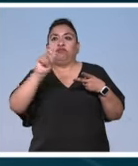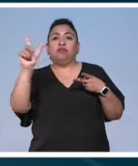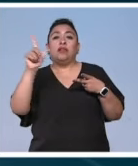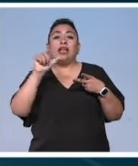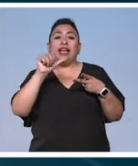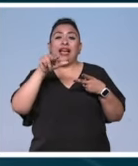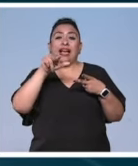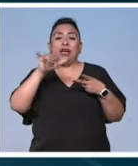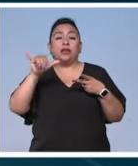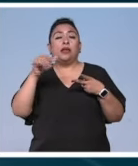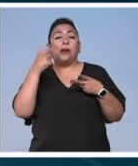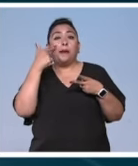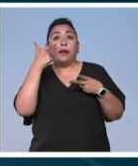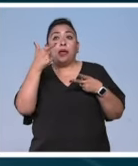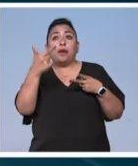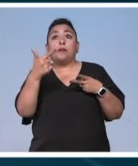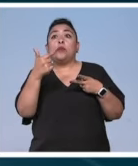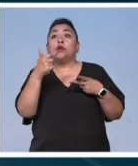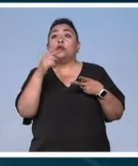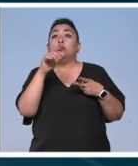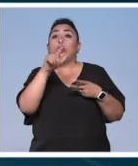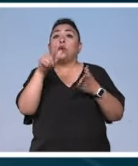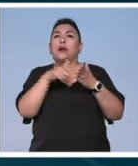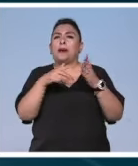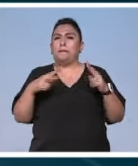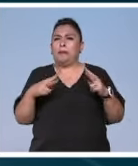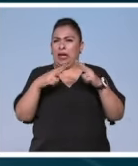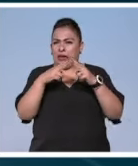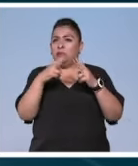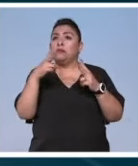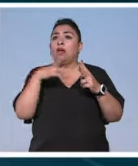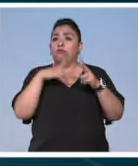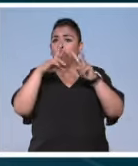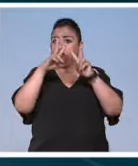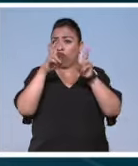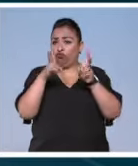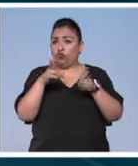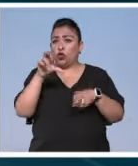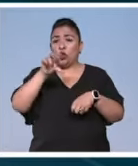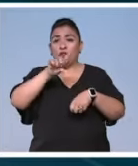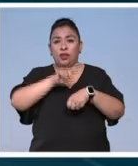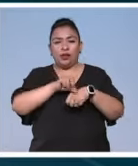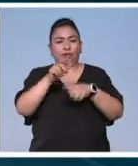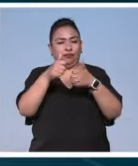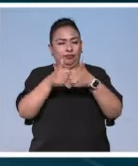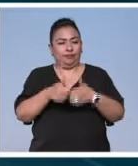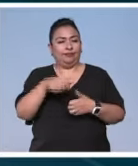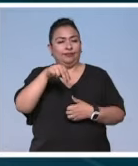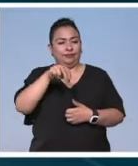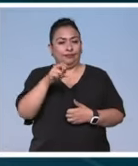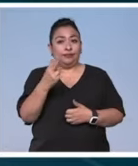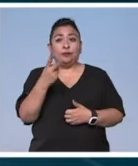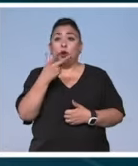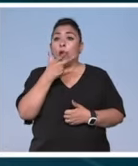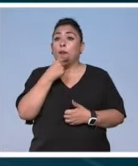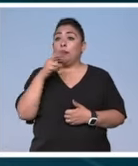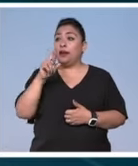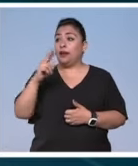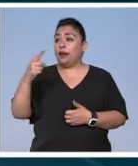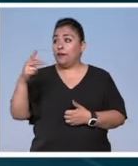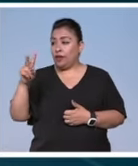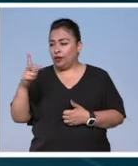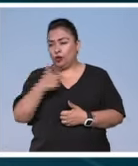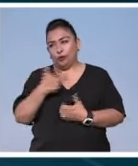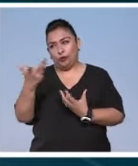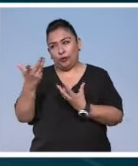Annie Leibovitz, es condecorada en París. Tenemos grandes contenidos el día de hoy. Quédense a Noticias 22. Rafael Gacier Villegas,